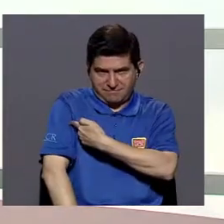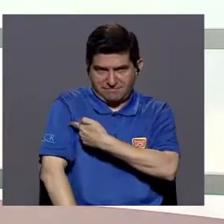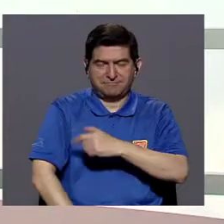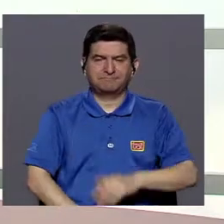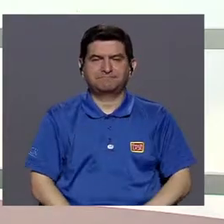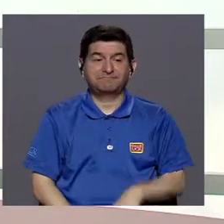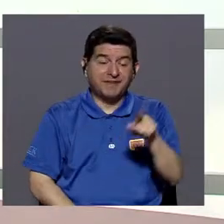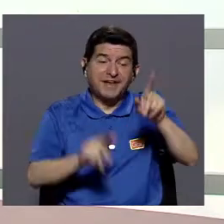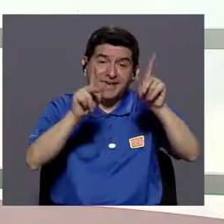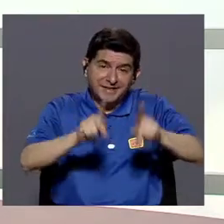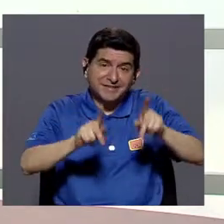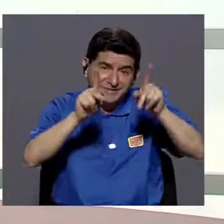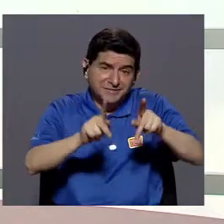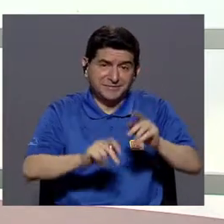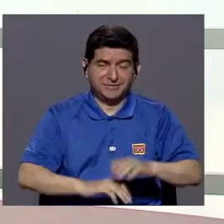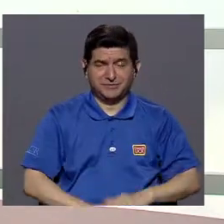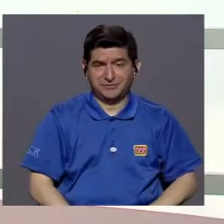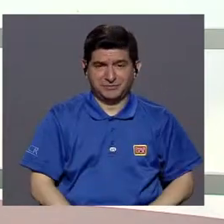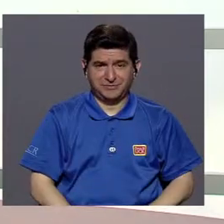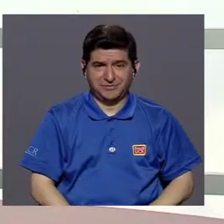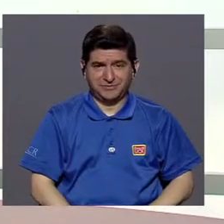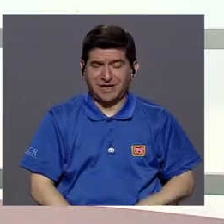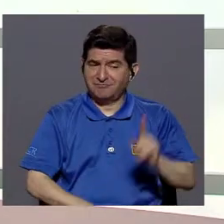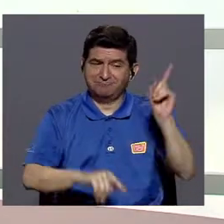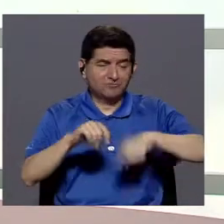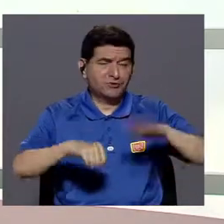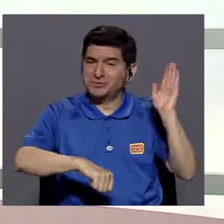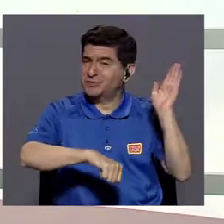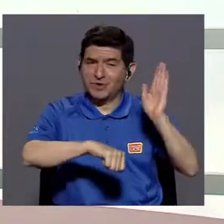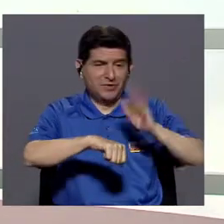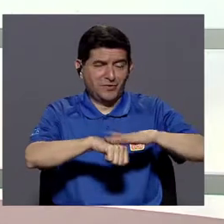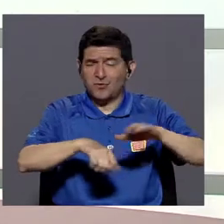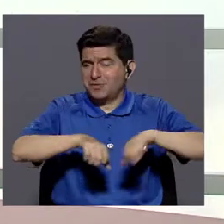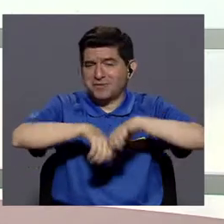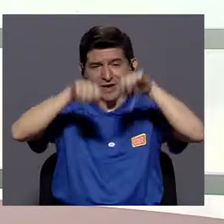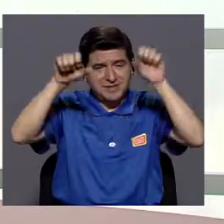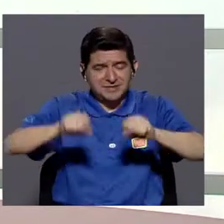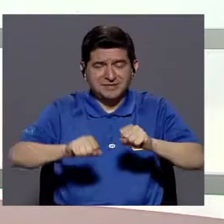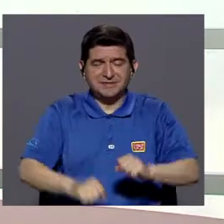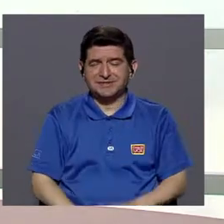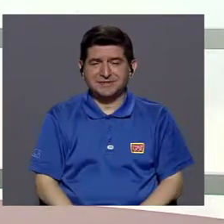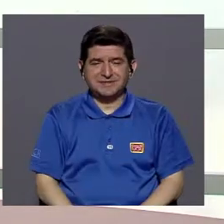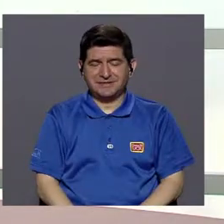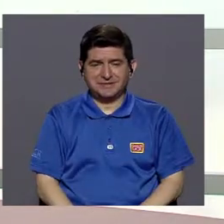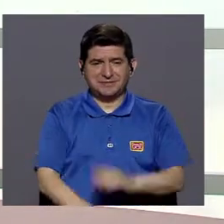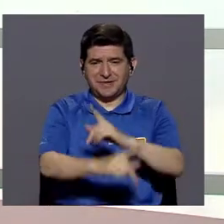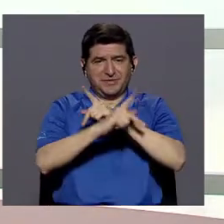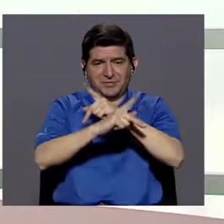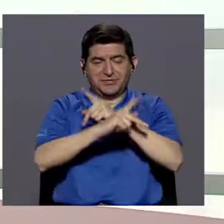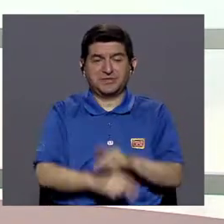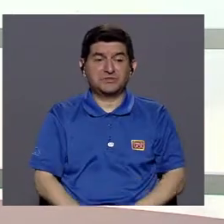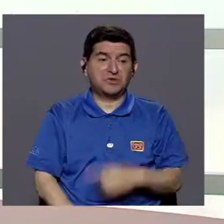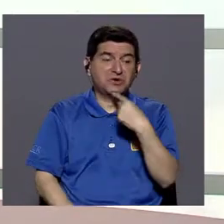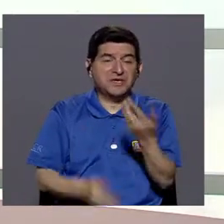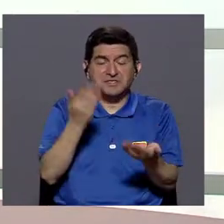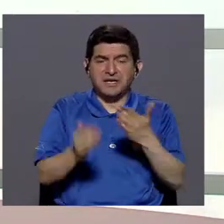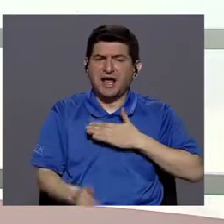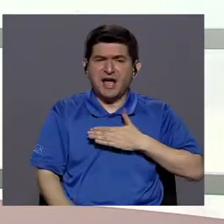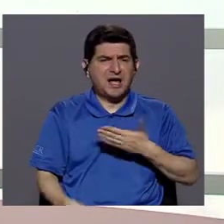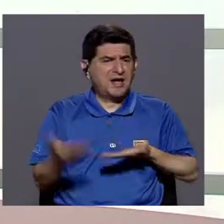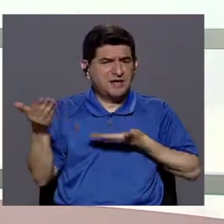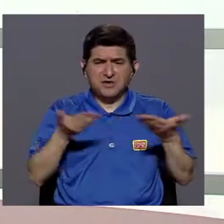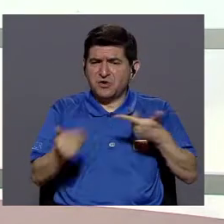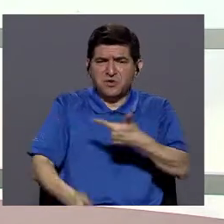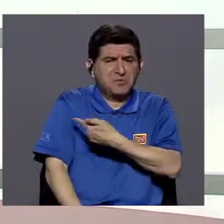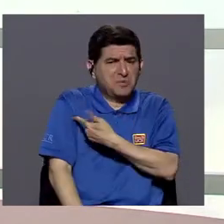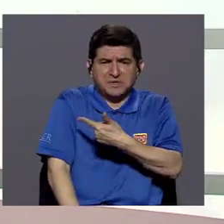la vacuna. Esas personas, que no se puede culpar, ¿verdad?, al sistema inmune, son las que a veces pueden decir,